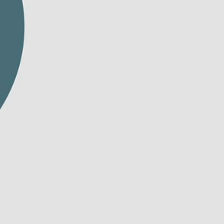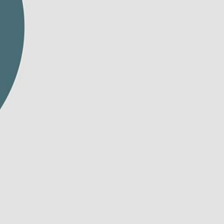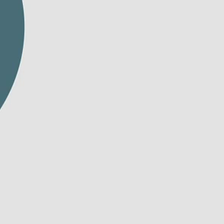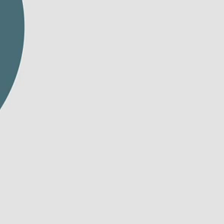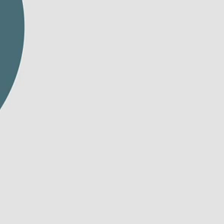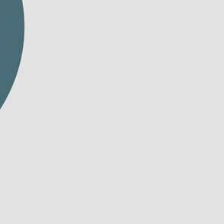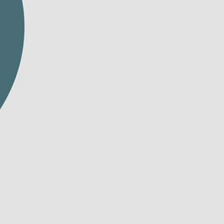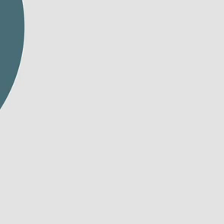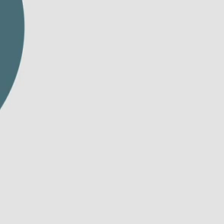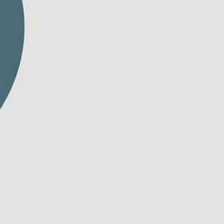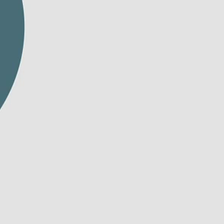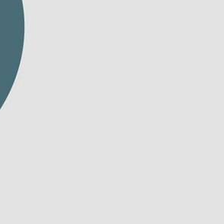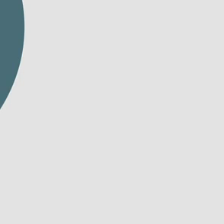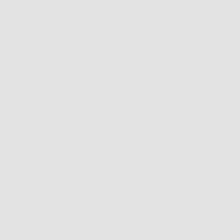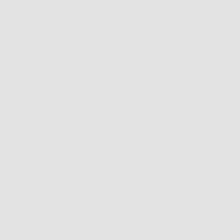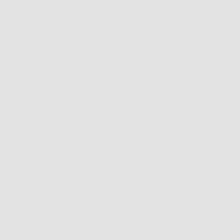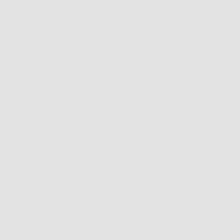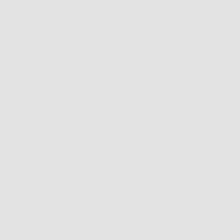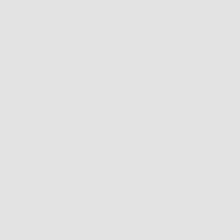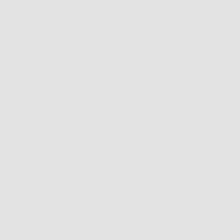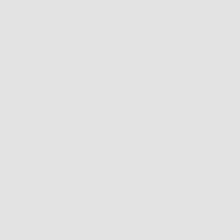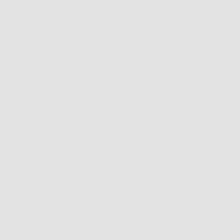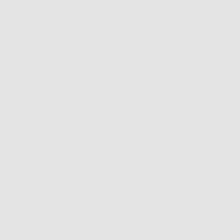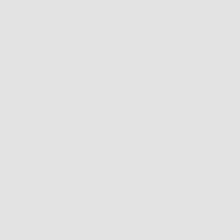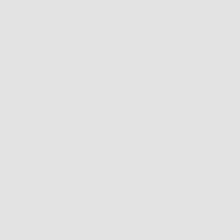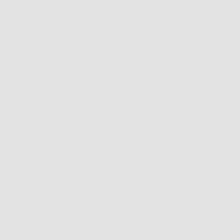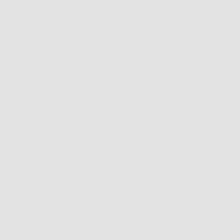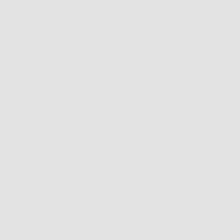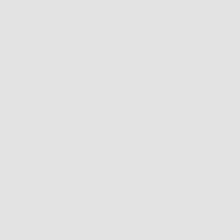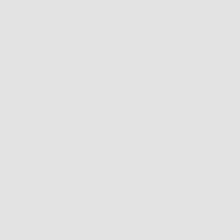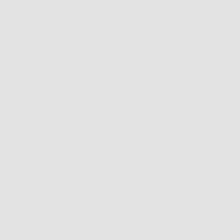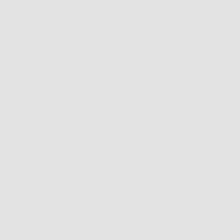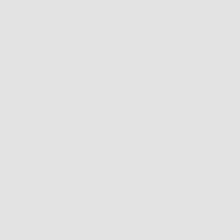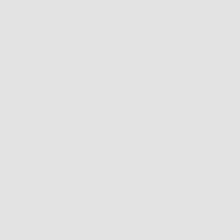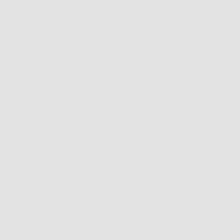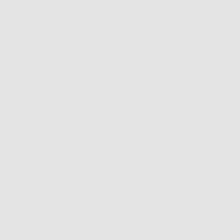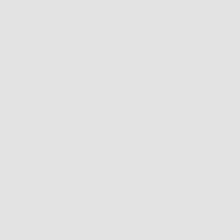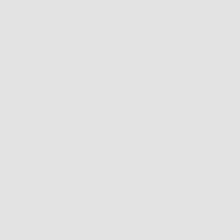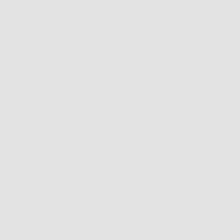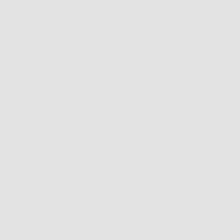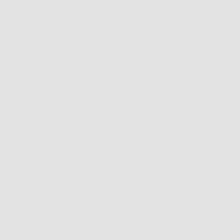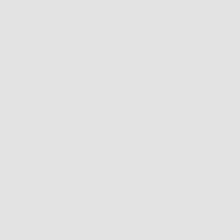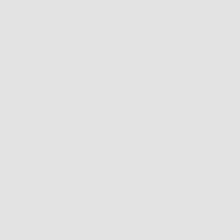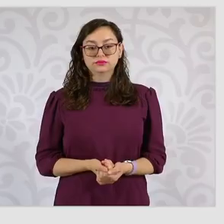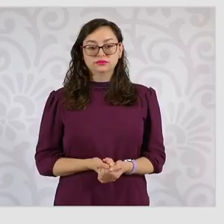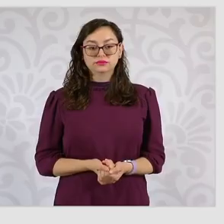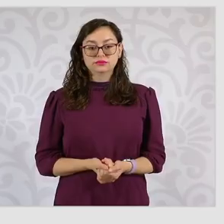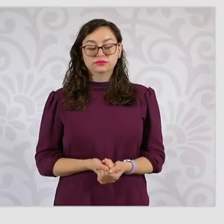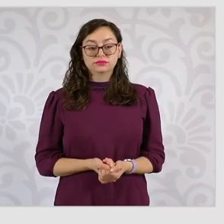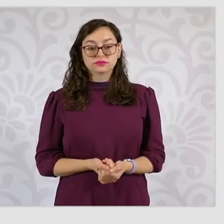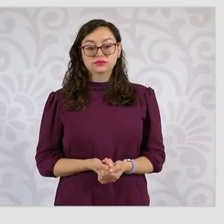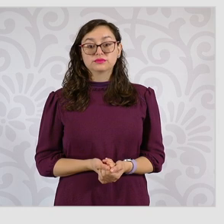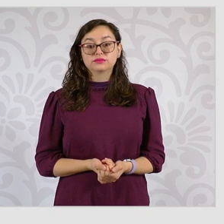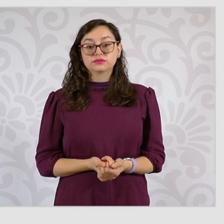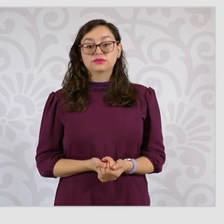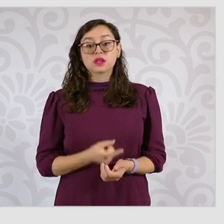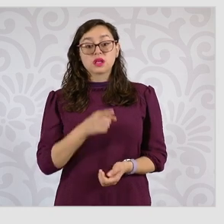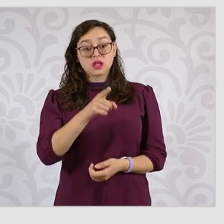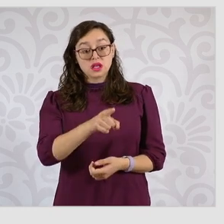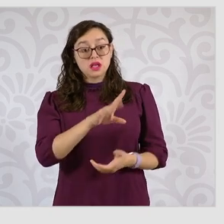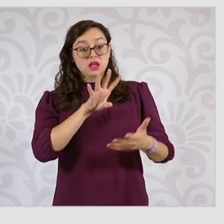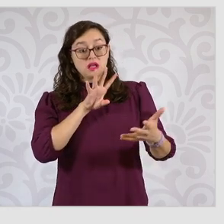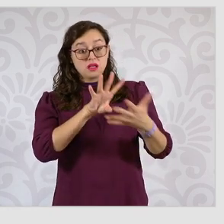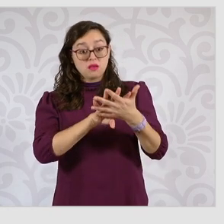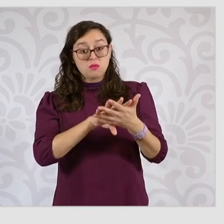la que sigue. En el centro femenil